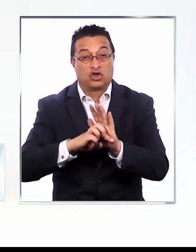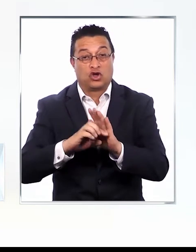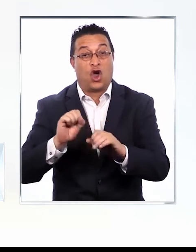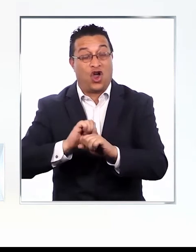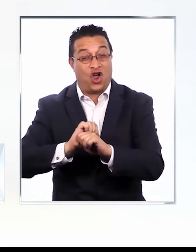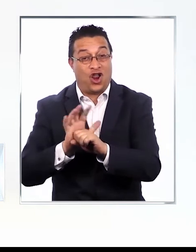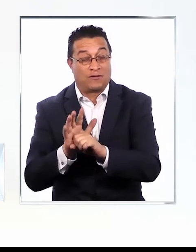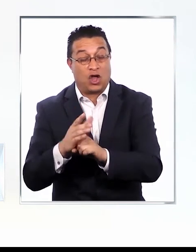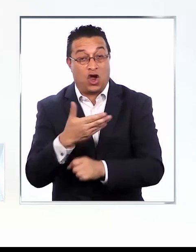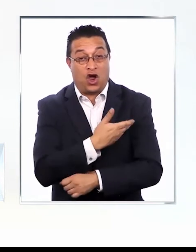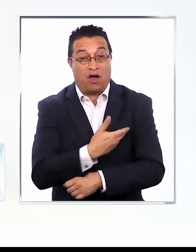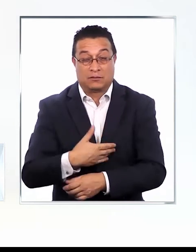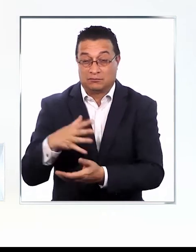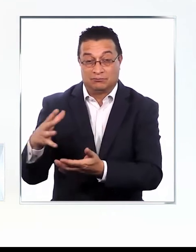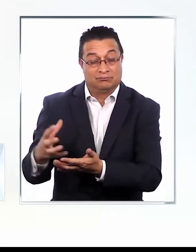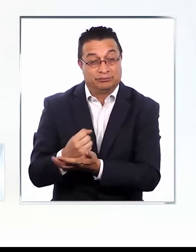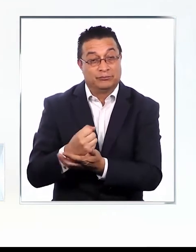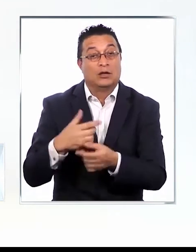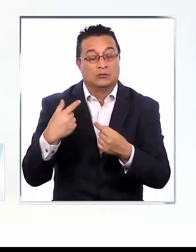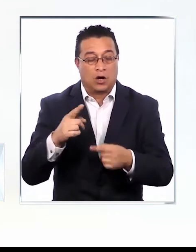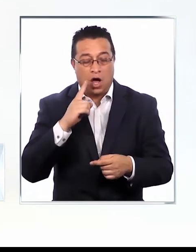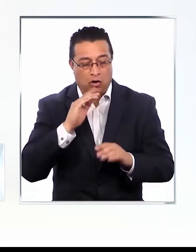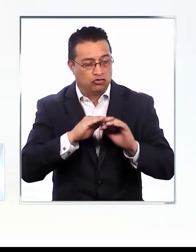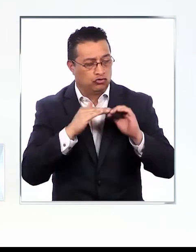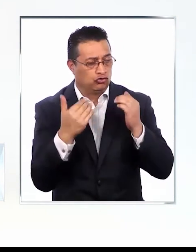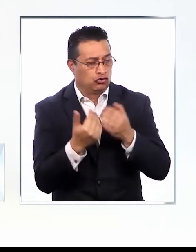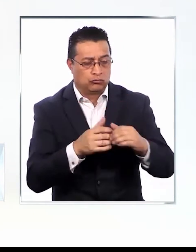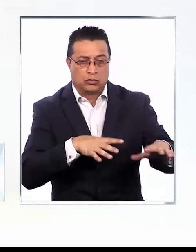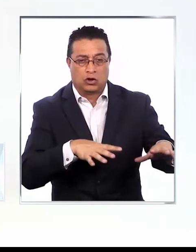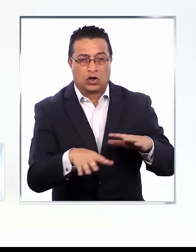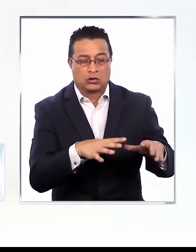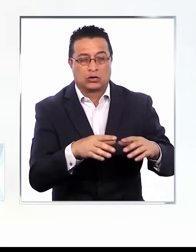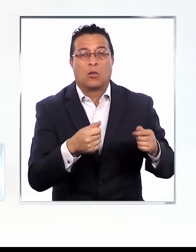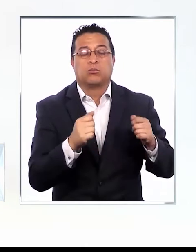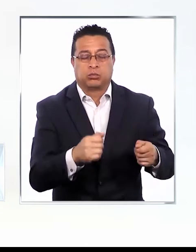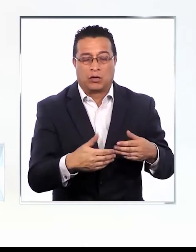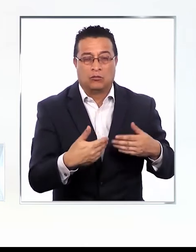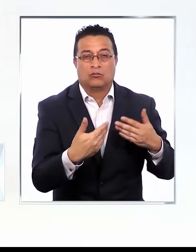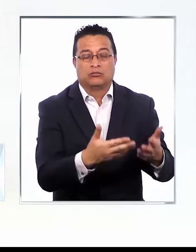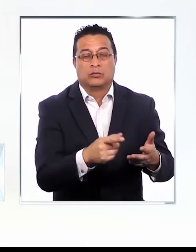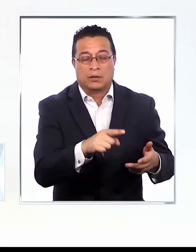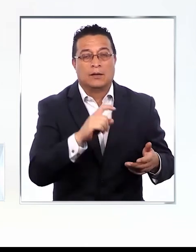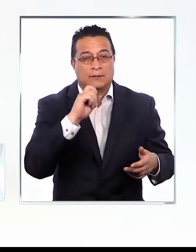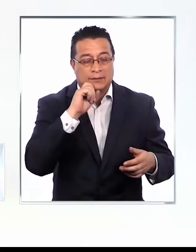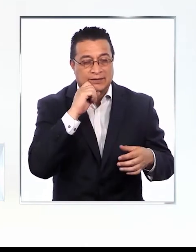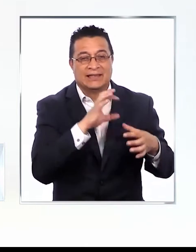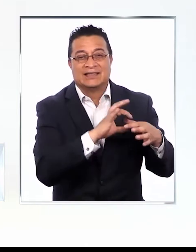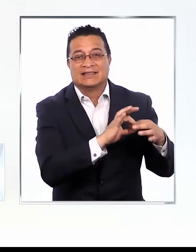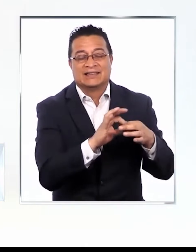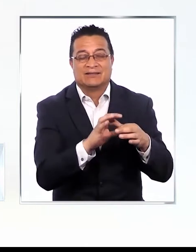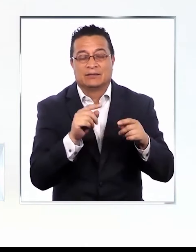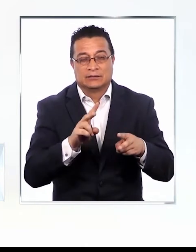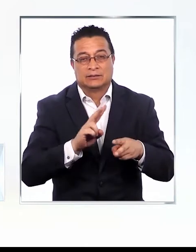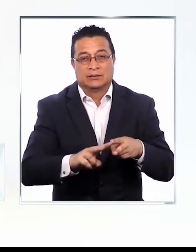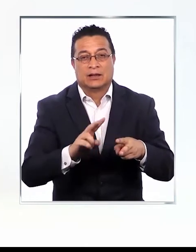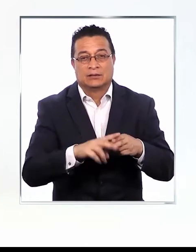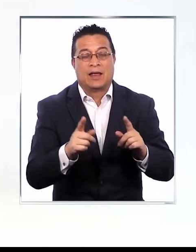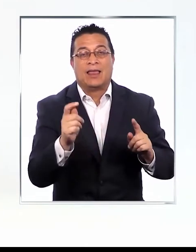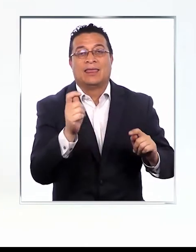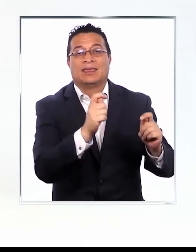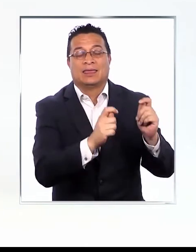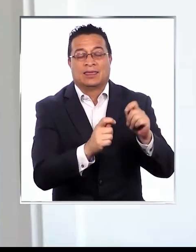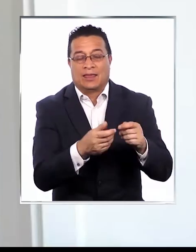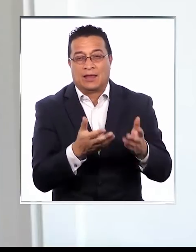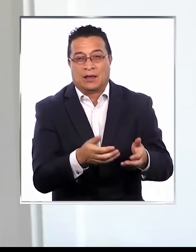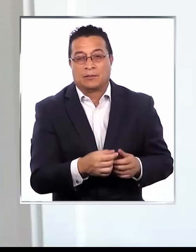del gobierno y podemos contar con todos los implementos y los insumos que significan realizar estas terapias